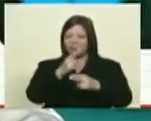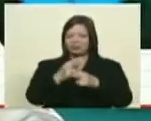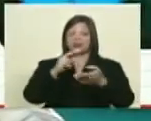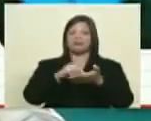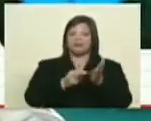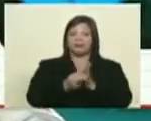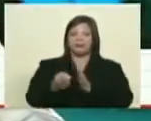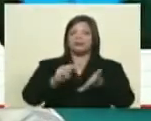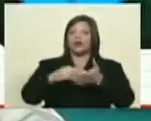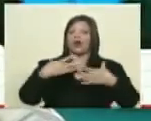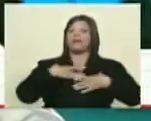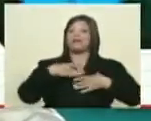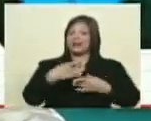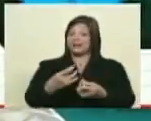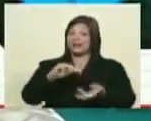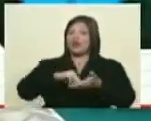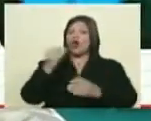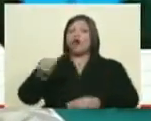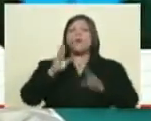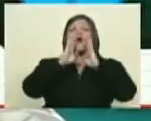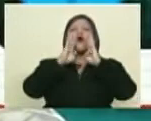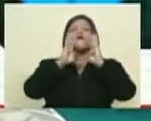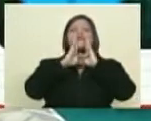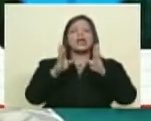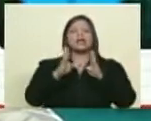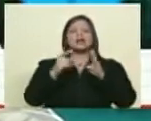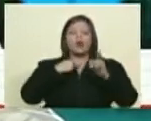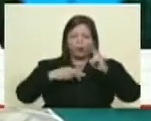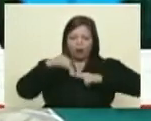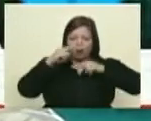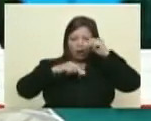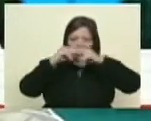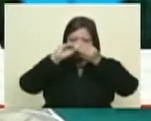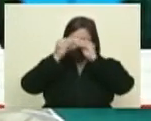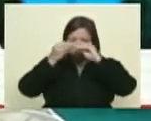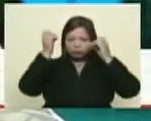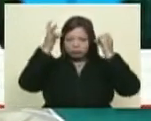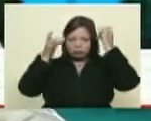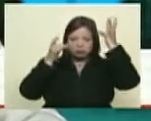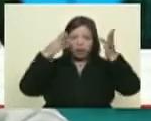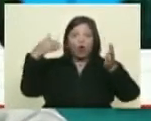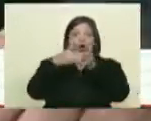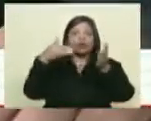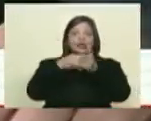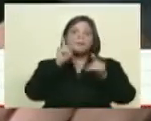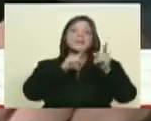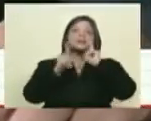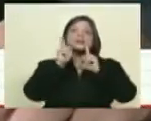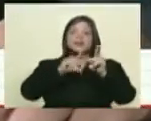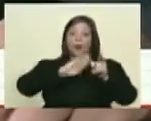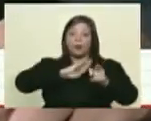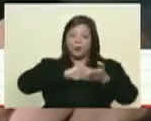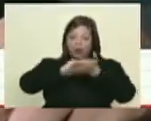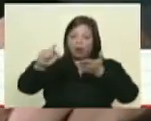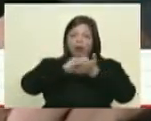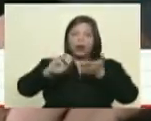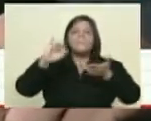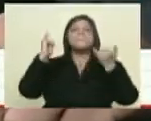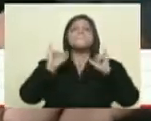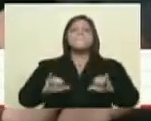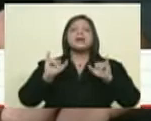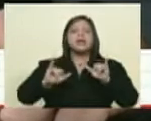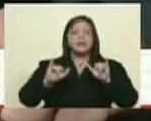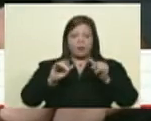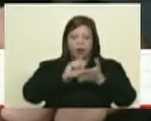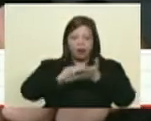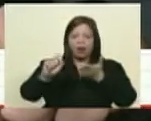Entonces es interesante porque es como ellos confiesan, como ellos construyen las matrices en contra de Venezuela. Son sus propias citas de lo que está plagado